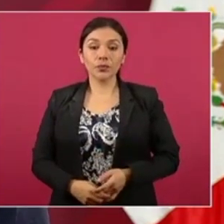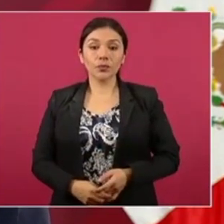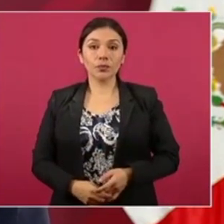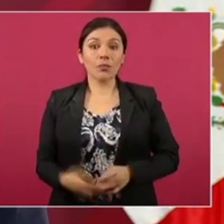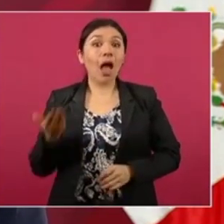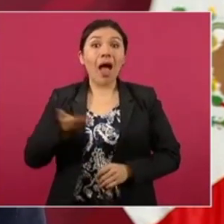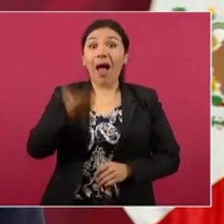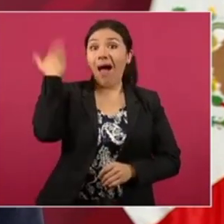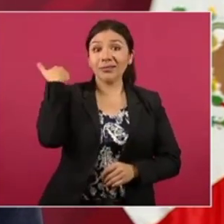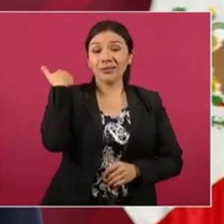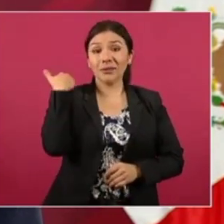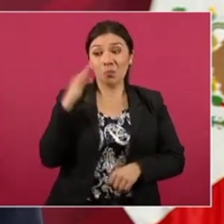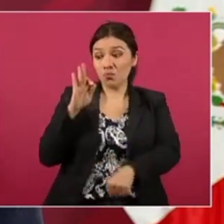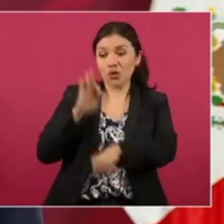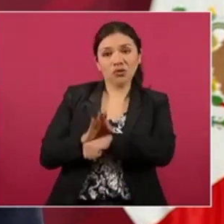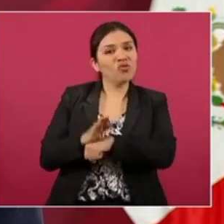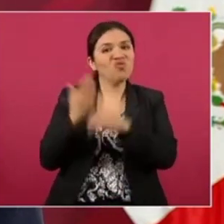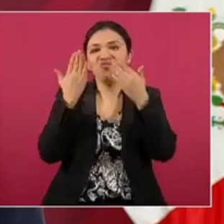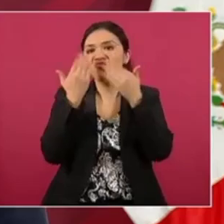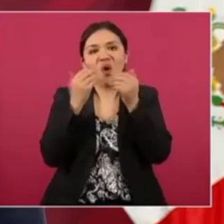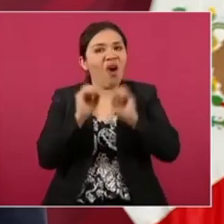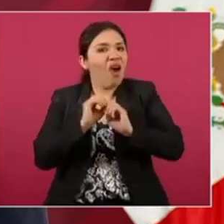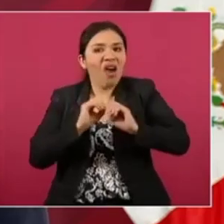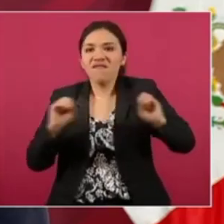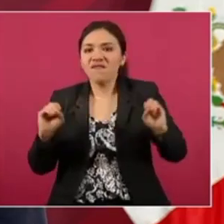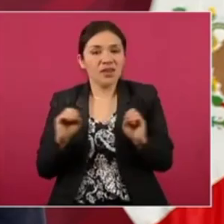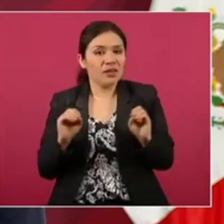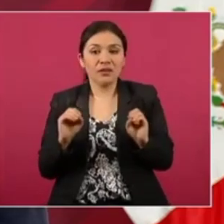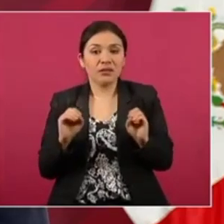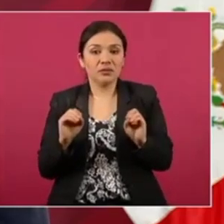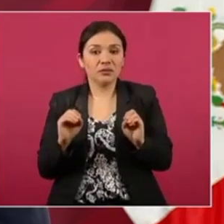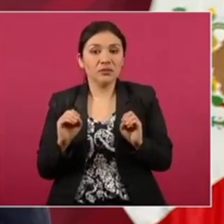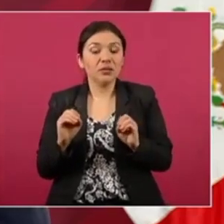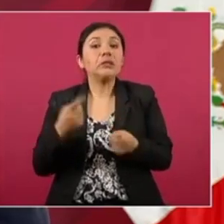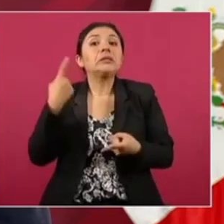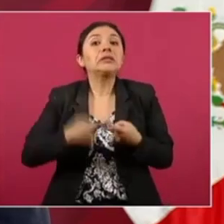no había protección. Todas las autoridades